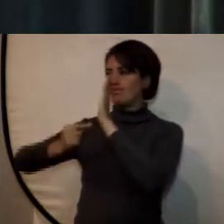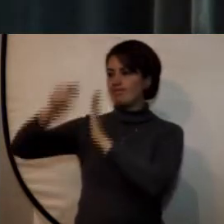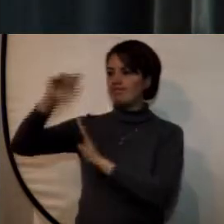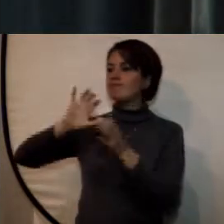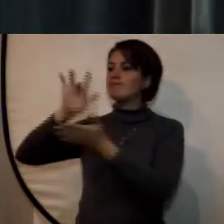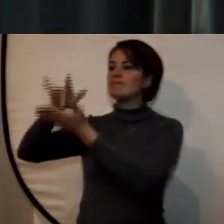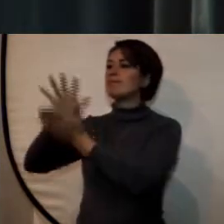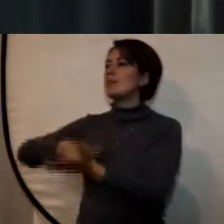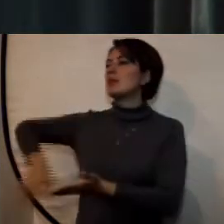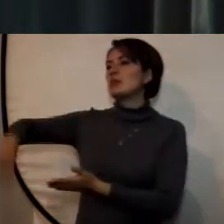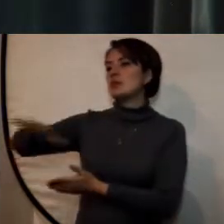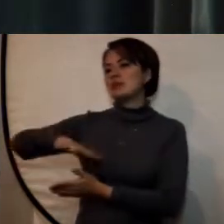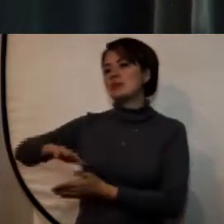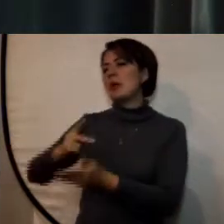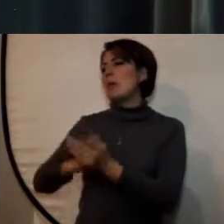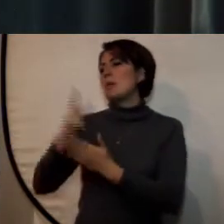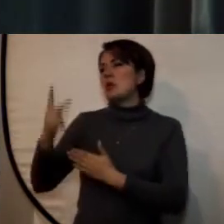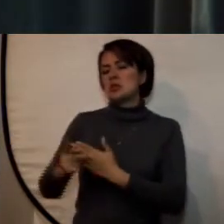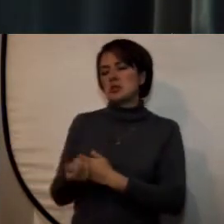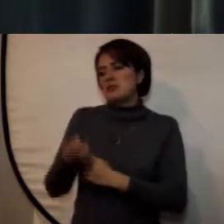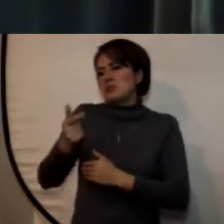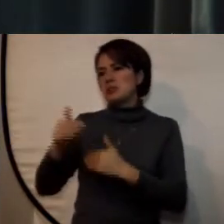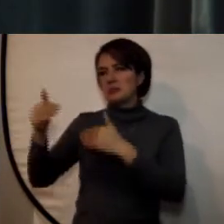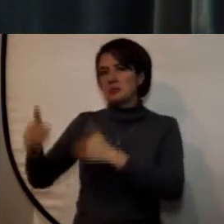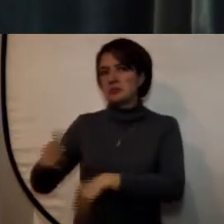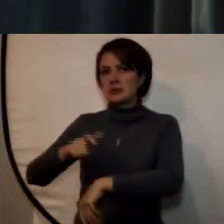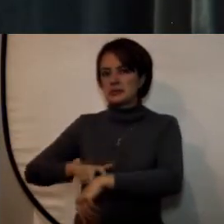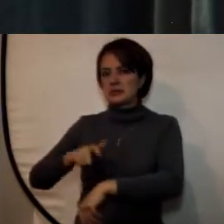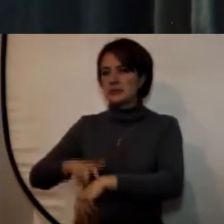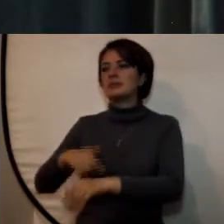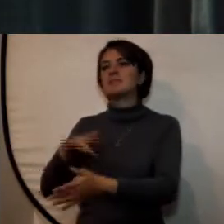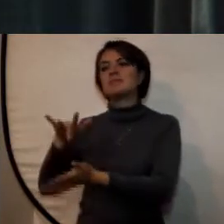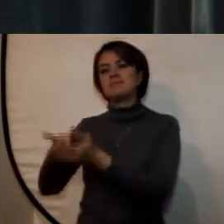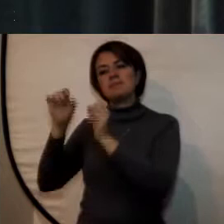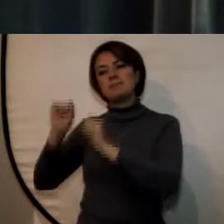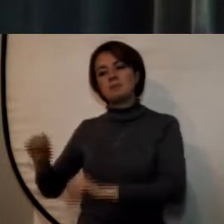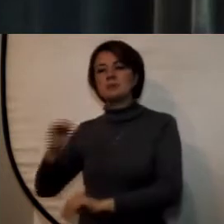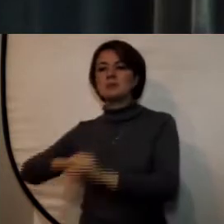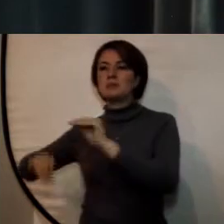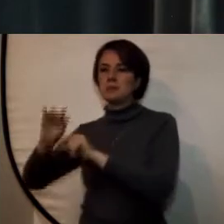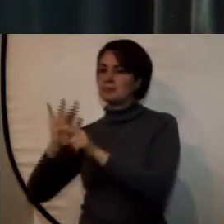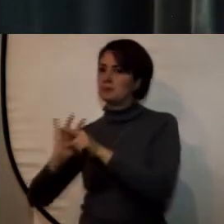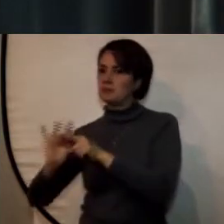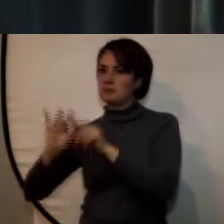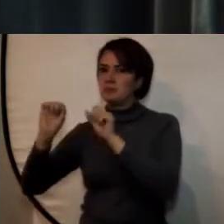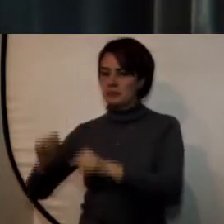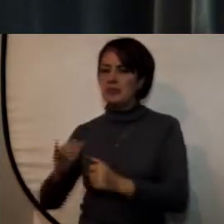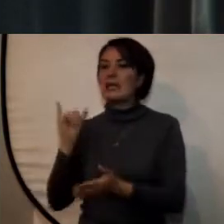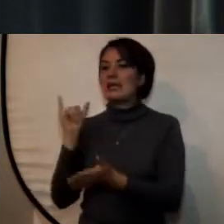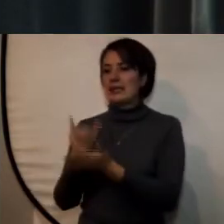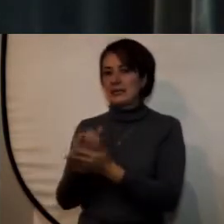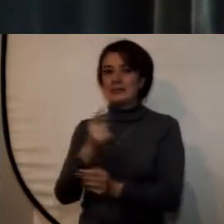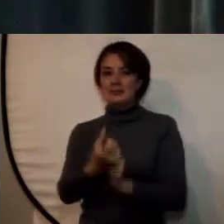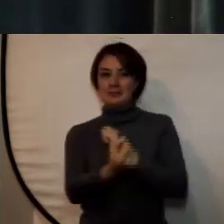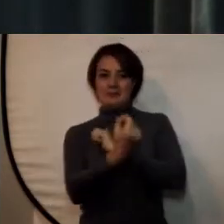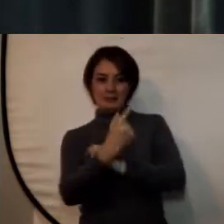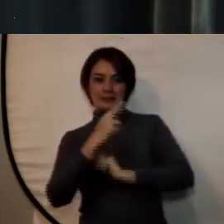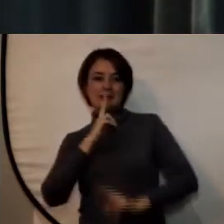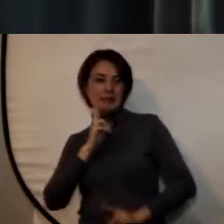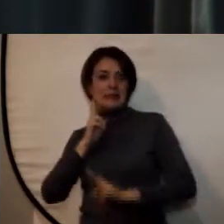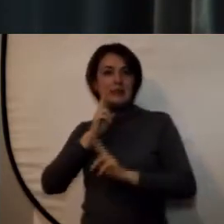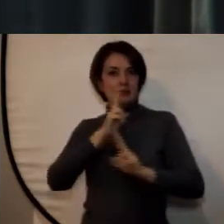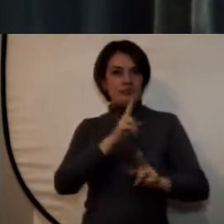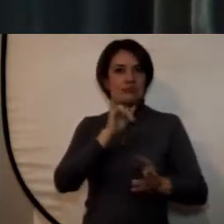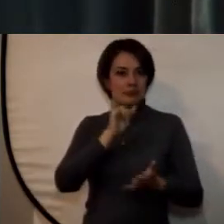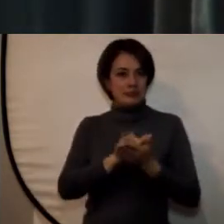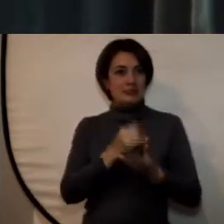son proyectos cortos que están en la posibilidad de implementarse esa es la respuesta para el estudiante con